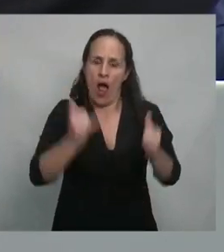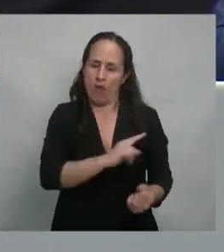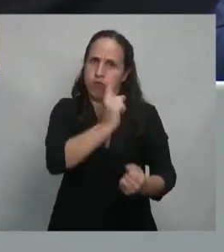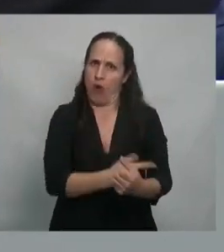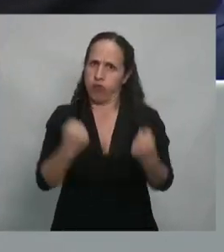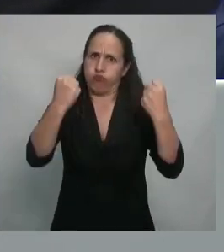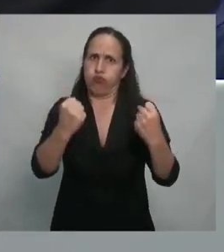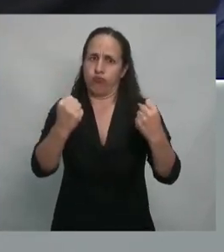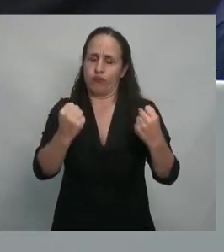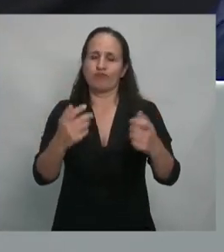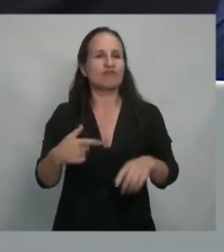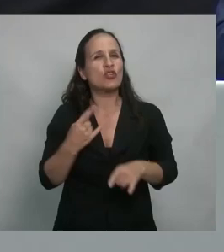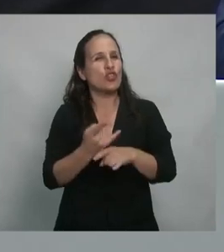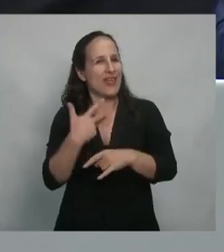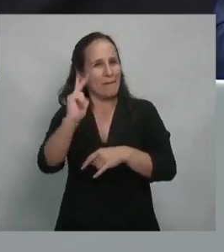digo, cuando uno llega al gobierno,